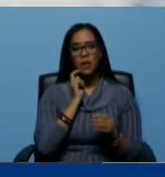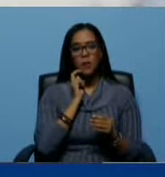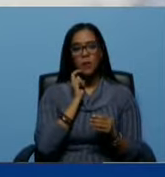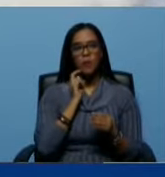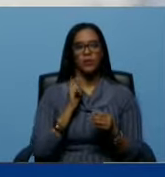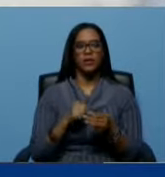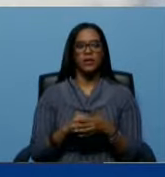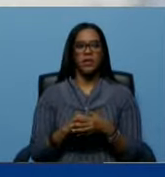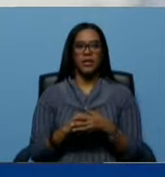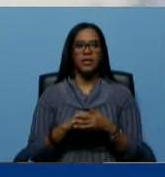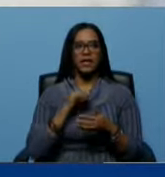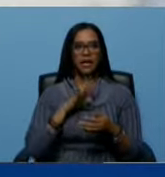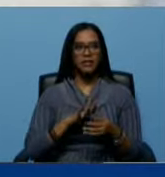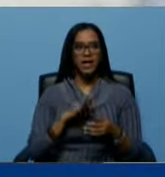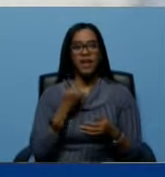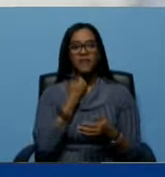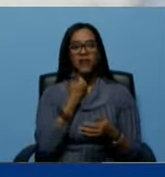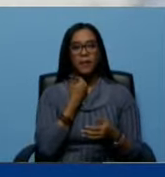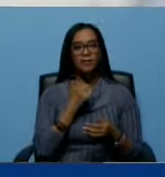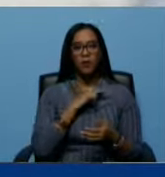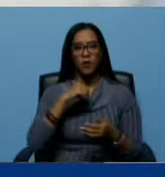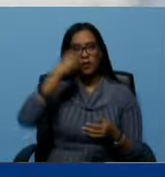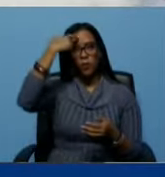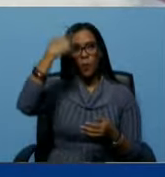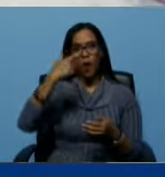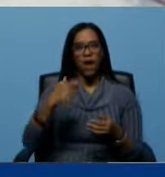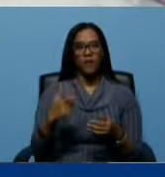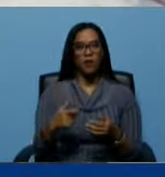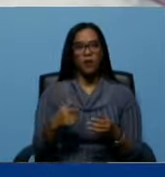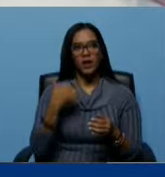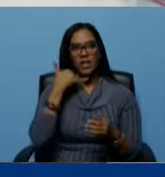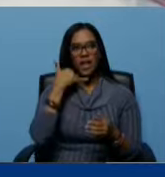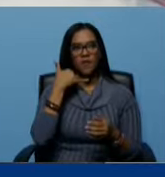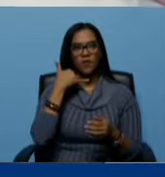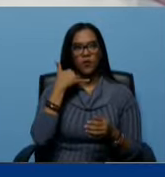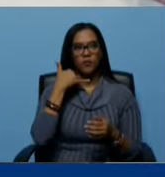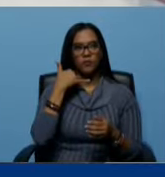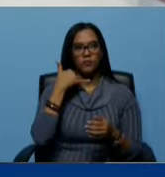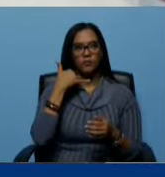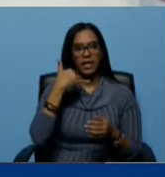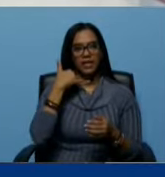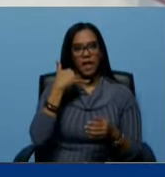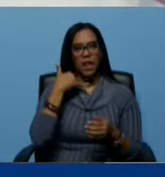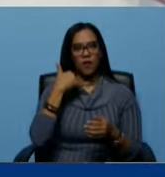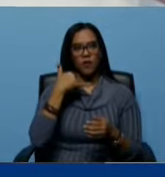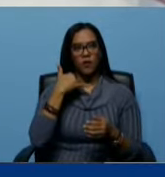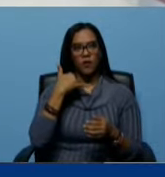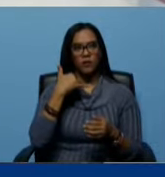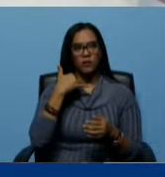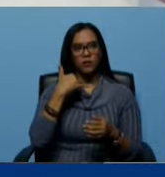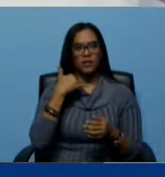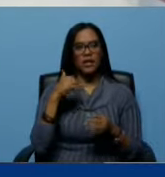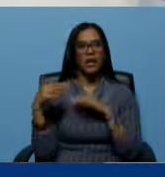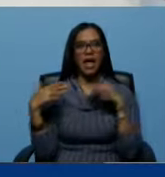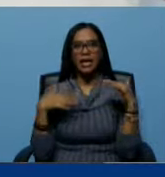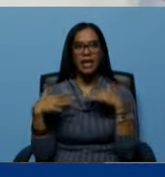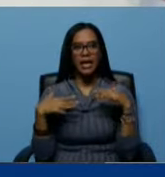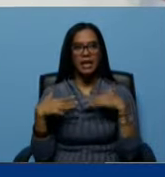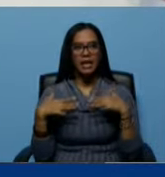están enfermando a nuestro pueblo con el teléfono el teléfono la guerra